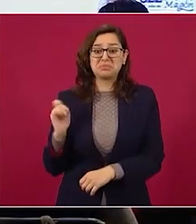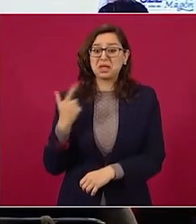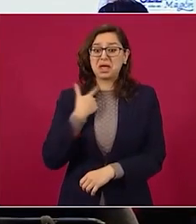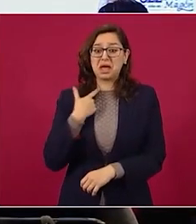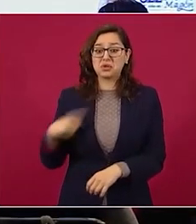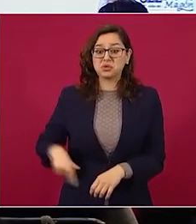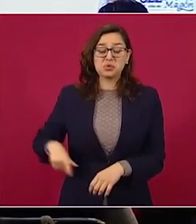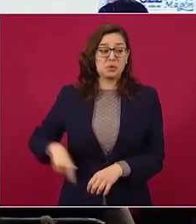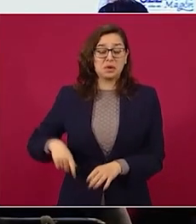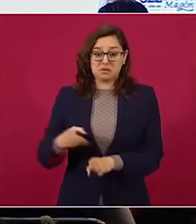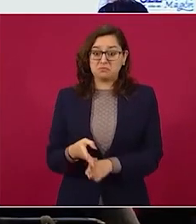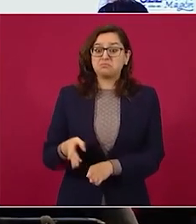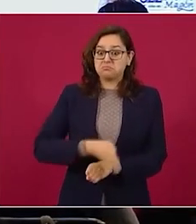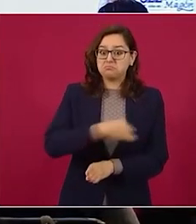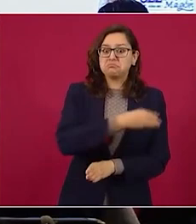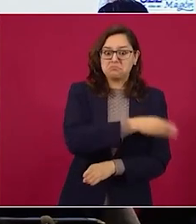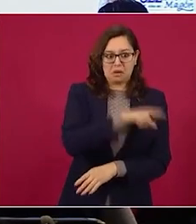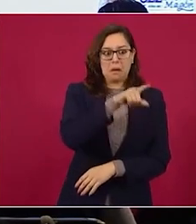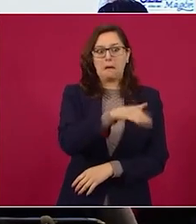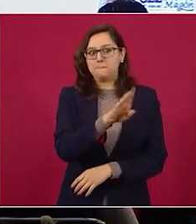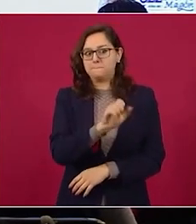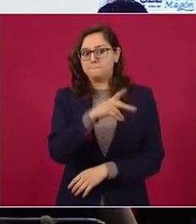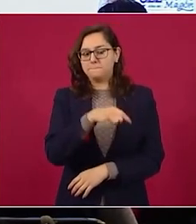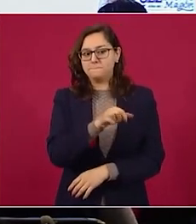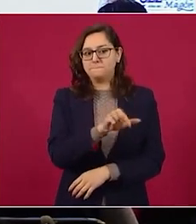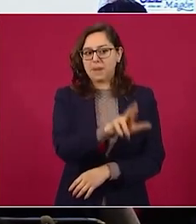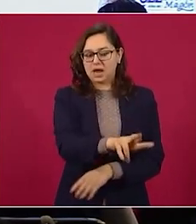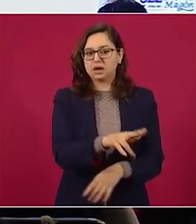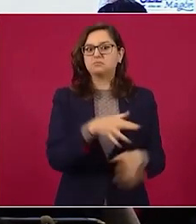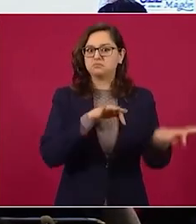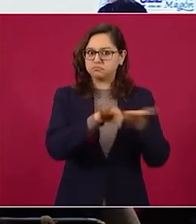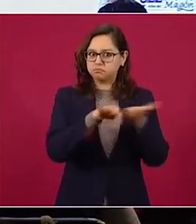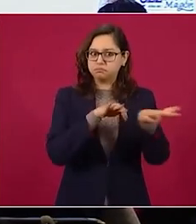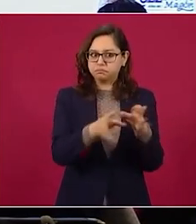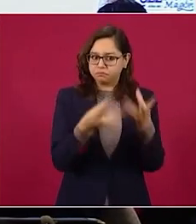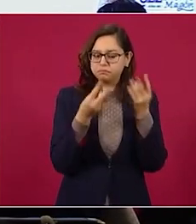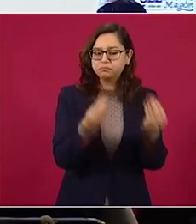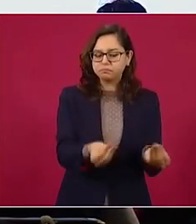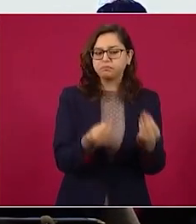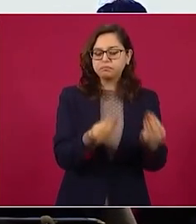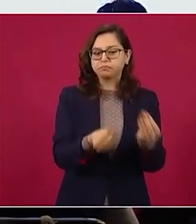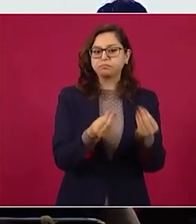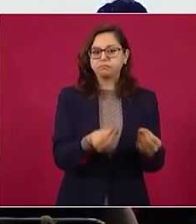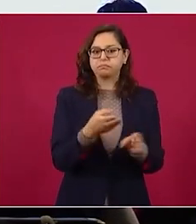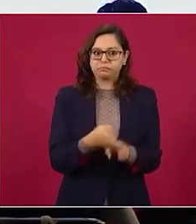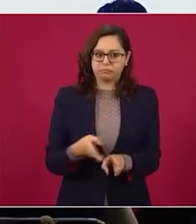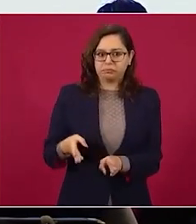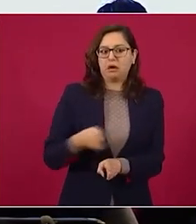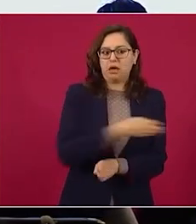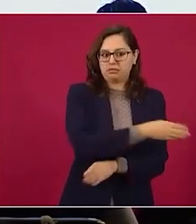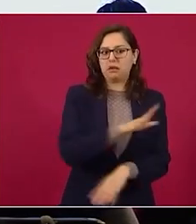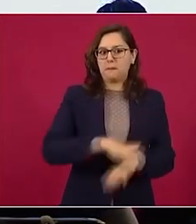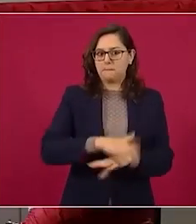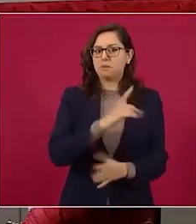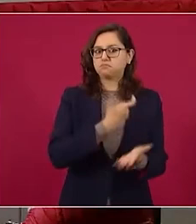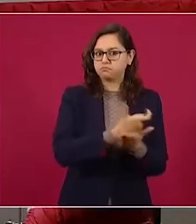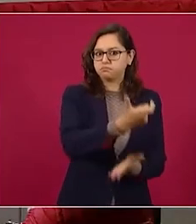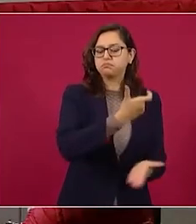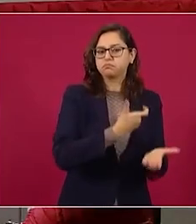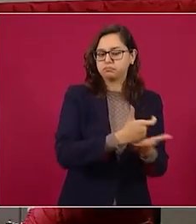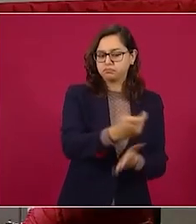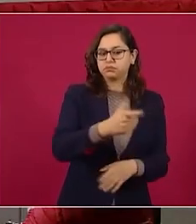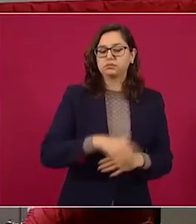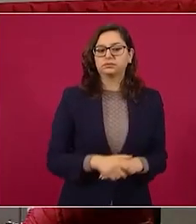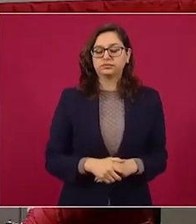de los expresidentes Felipe Calderón y Enrique Peña Nieto como se puede ver en la siguiente gráfica